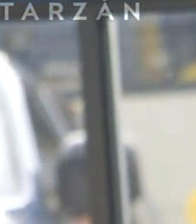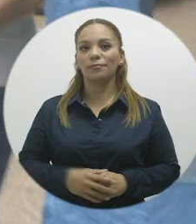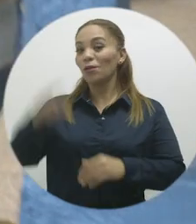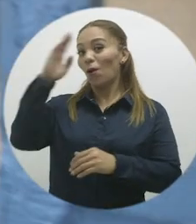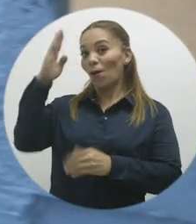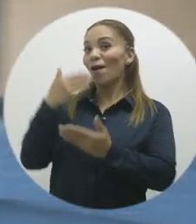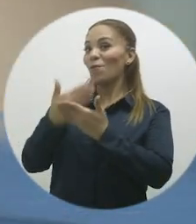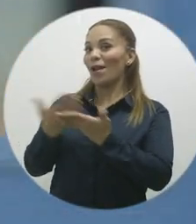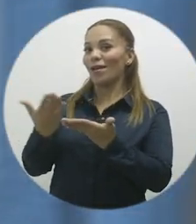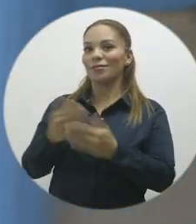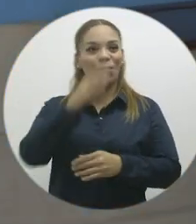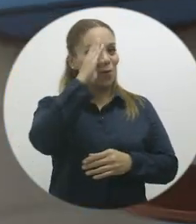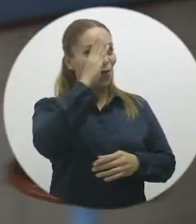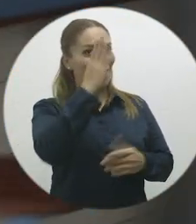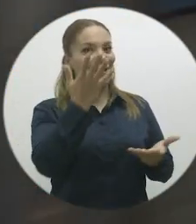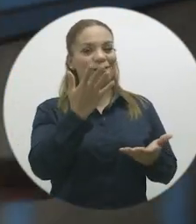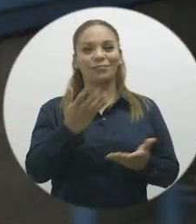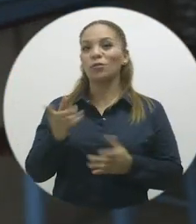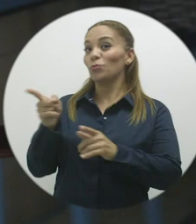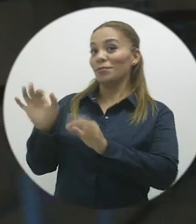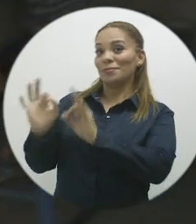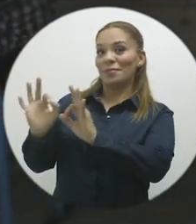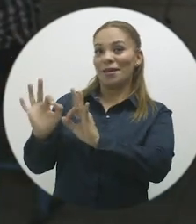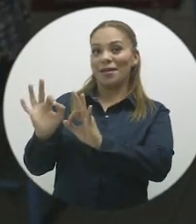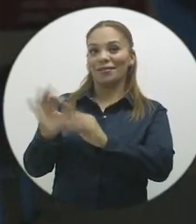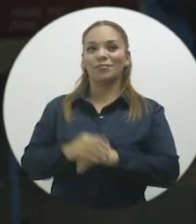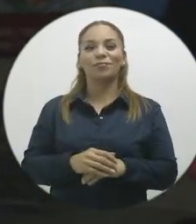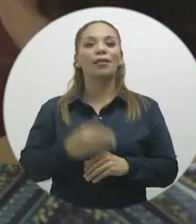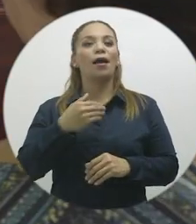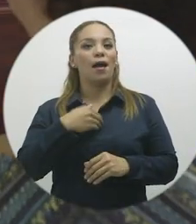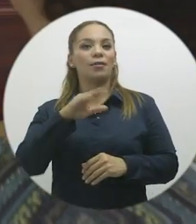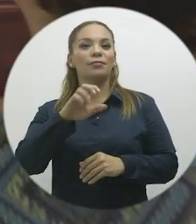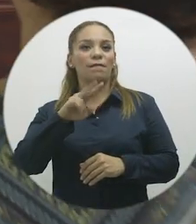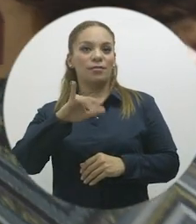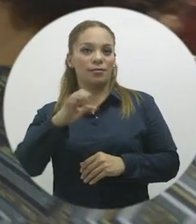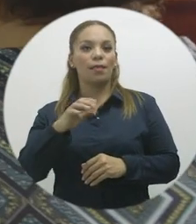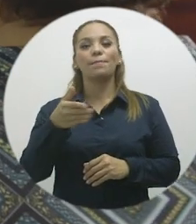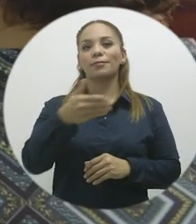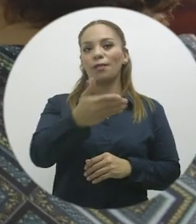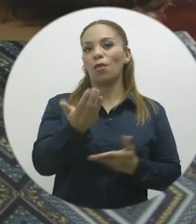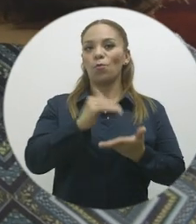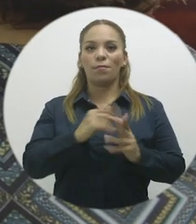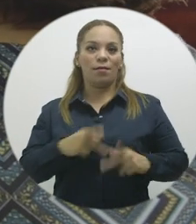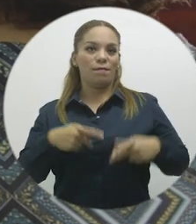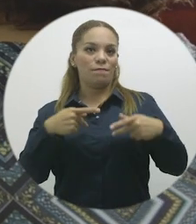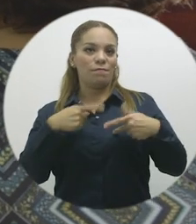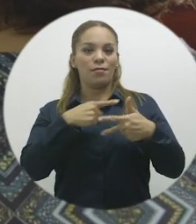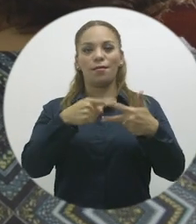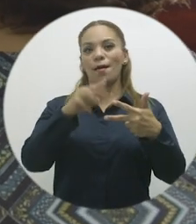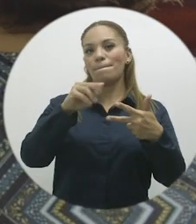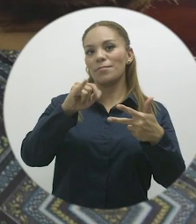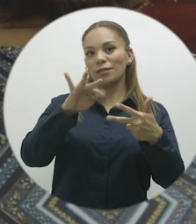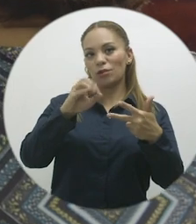Música Música Música Hola buenas ¿Cómo están? Ceviche de pescado, ceviche de golpe a la vida se me